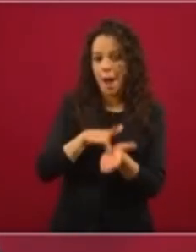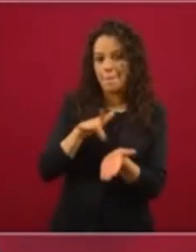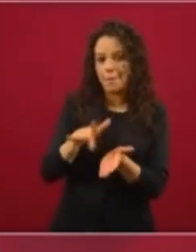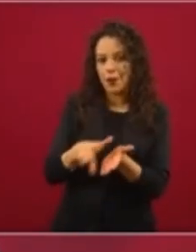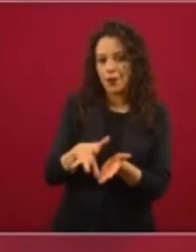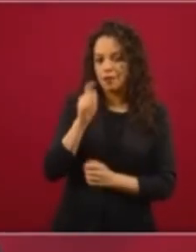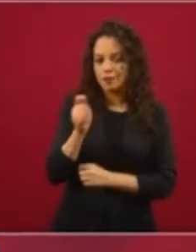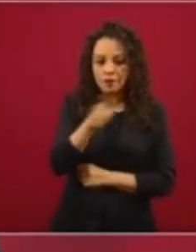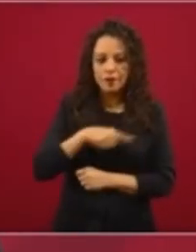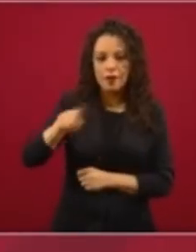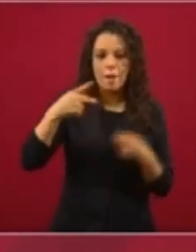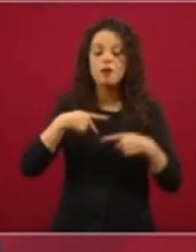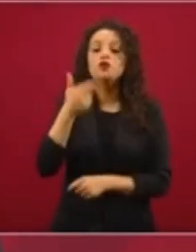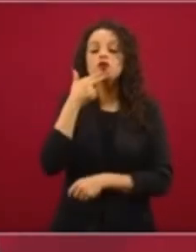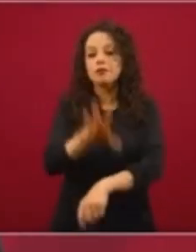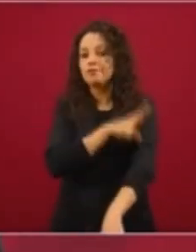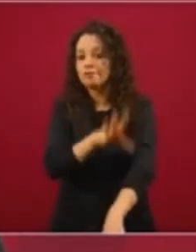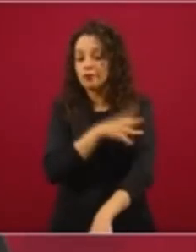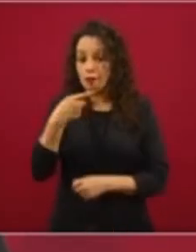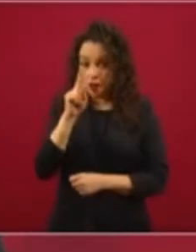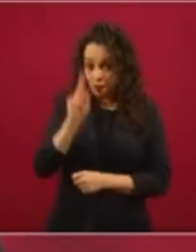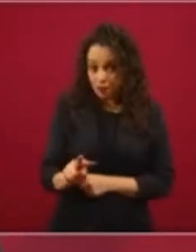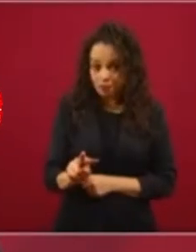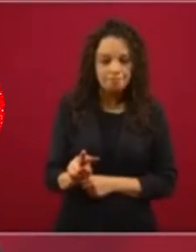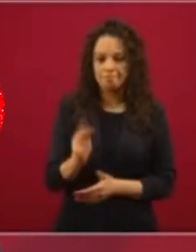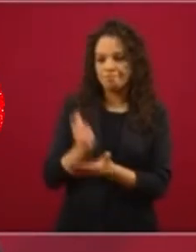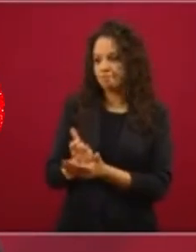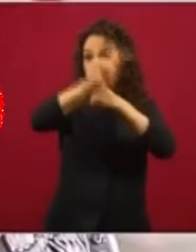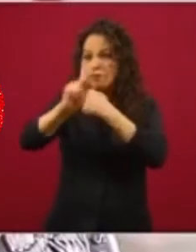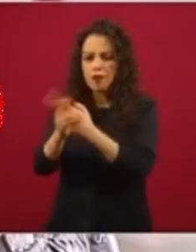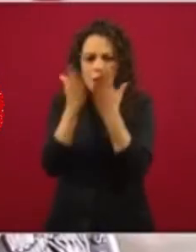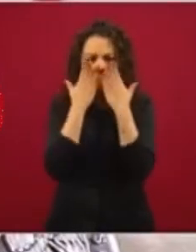cuando el subsidio se le entregaba a estas empresas.